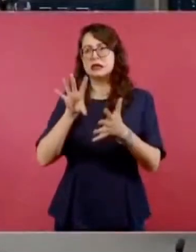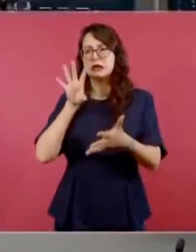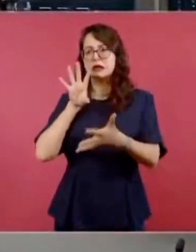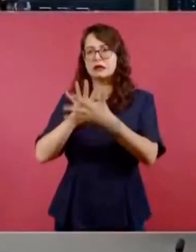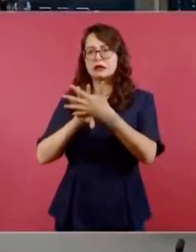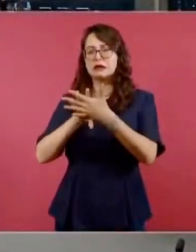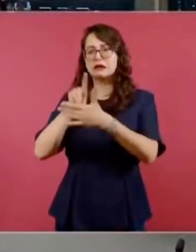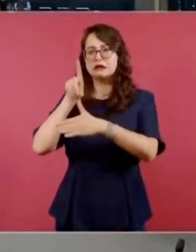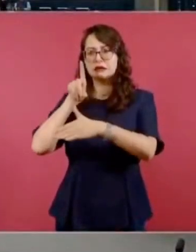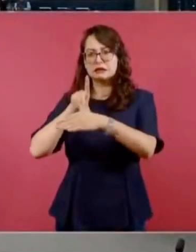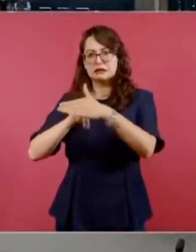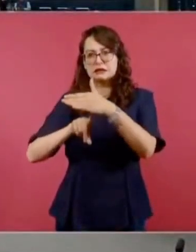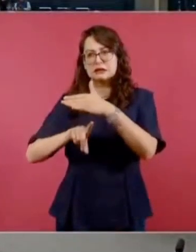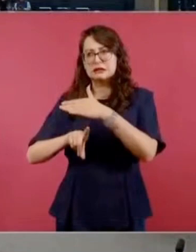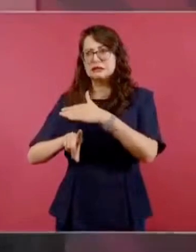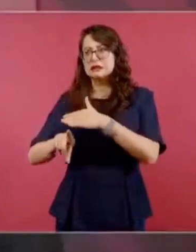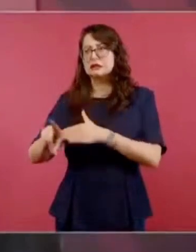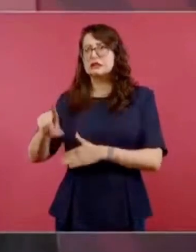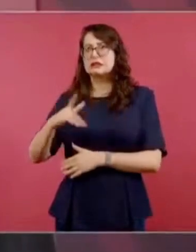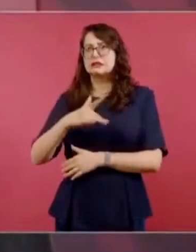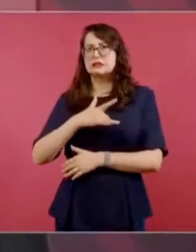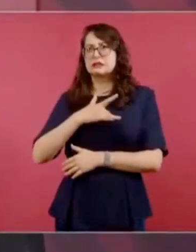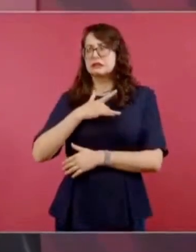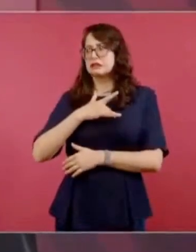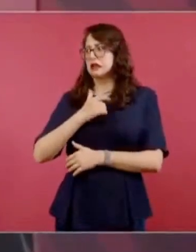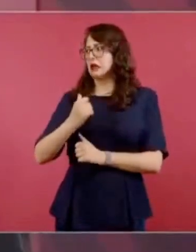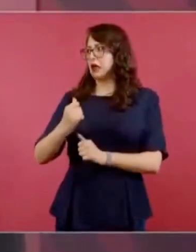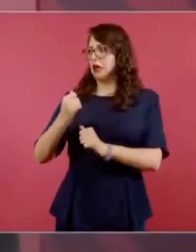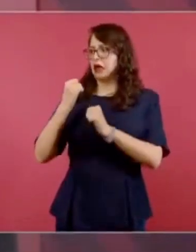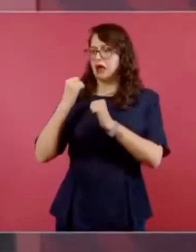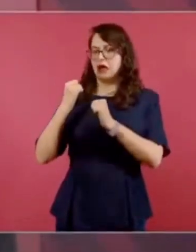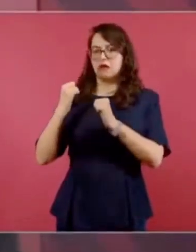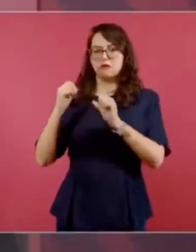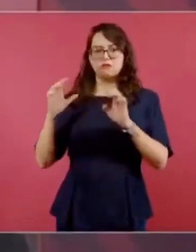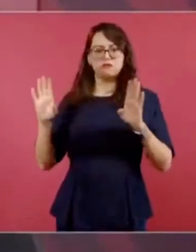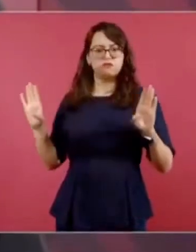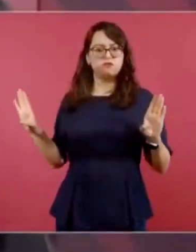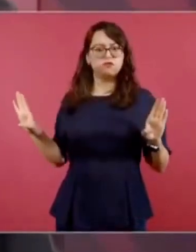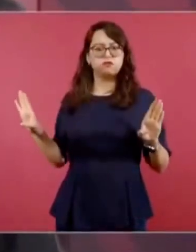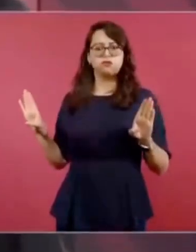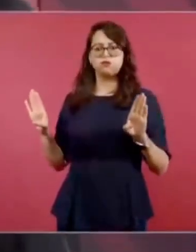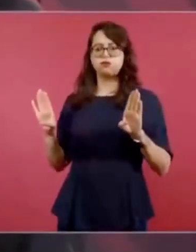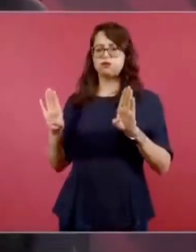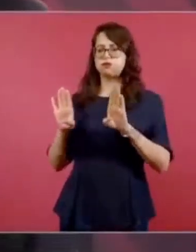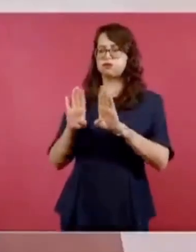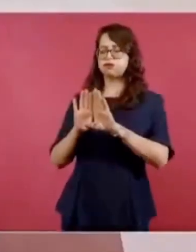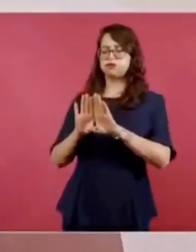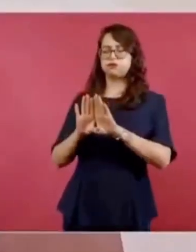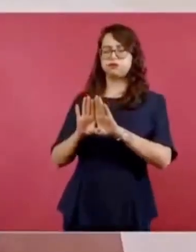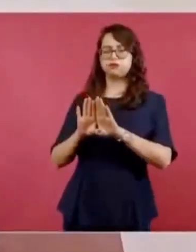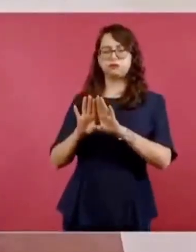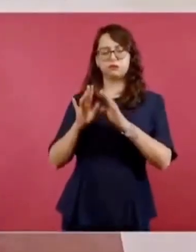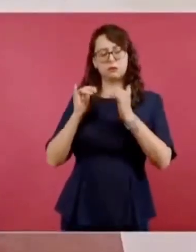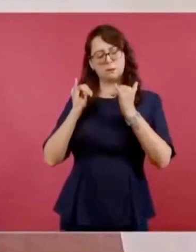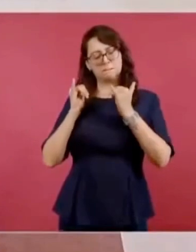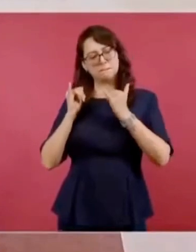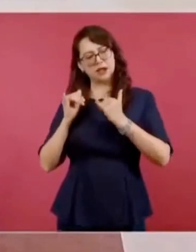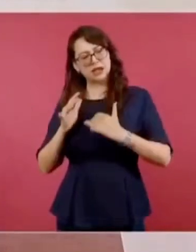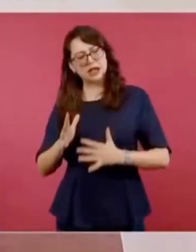sintió tras sí cerrarse como una loza la pesada puerta de la prisión? Bueno,